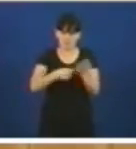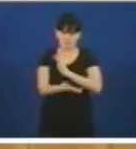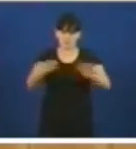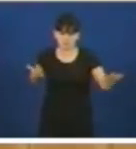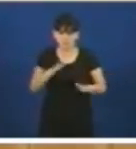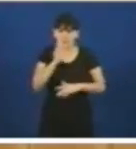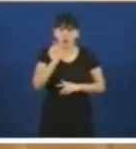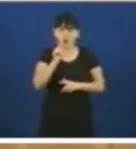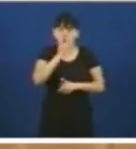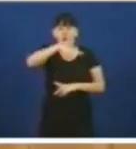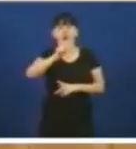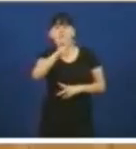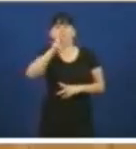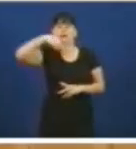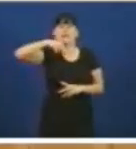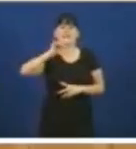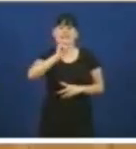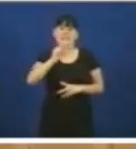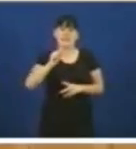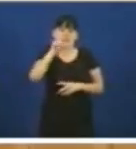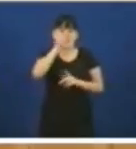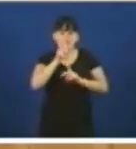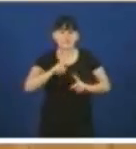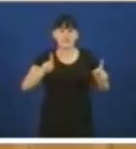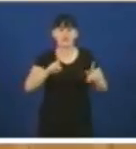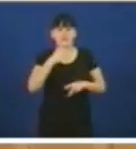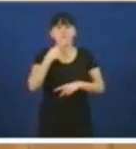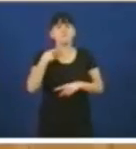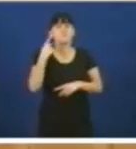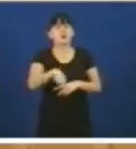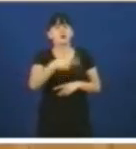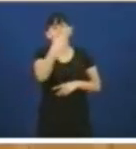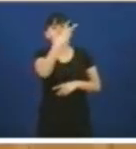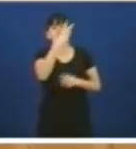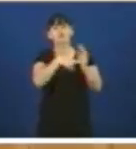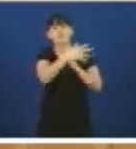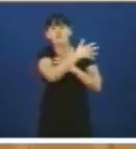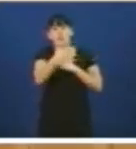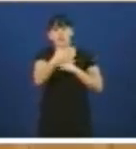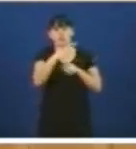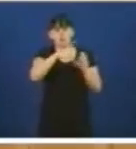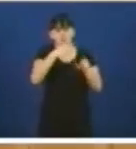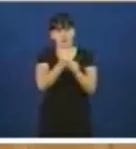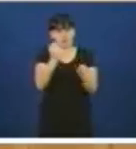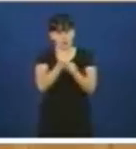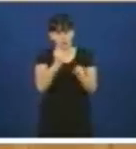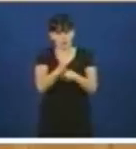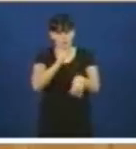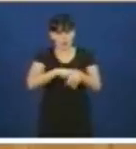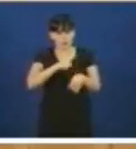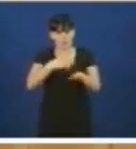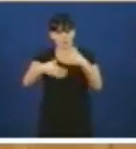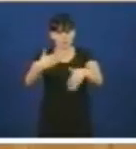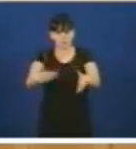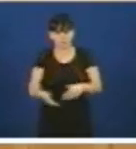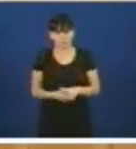perder vai perder 2.500 postos de traballo de auxiliares e o tempo corre si o consello dalle ombro non a vostedes que o consello